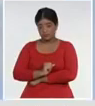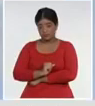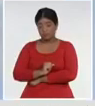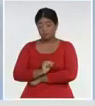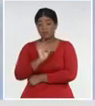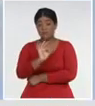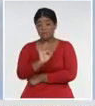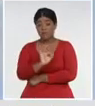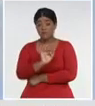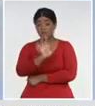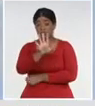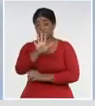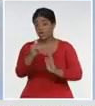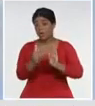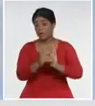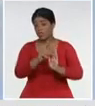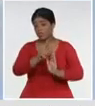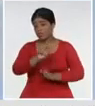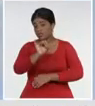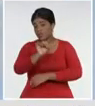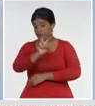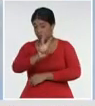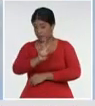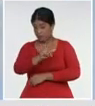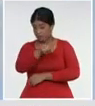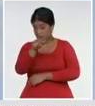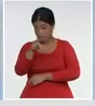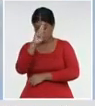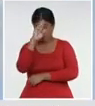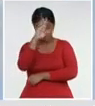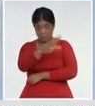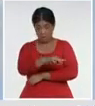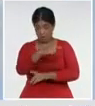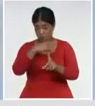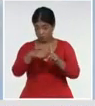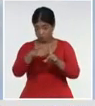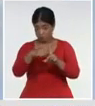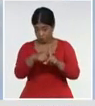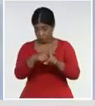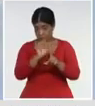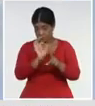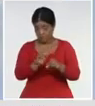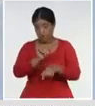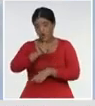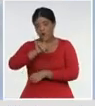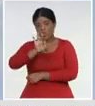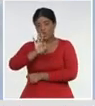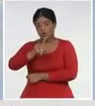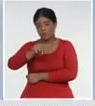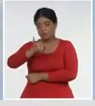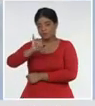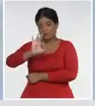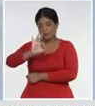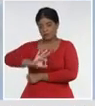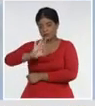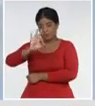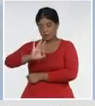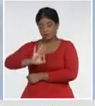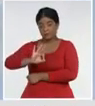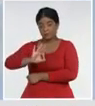,273 ingresados, activos, el 98,6%, 5